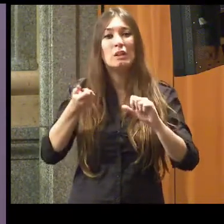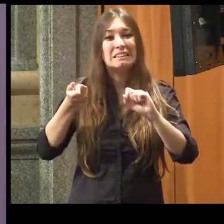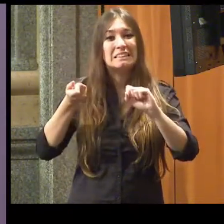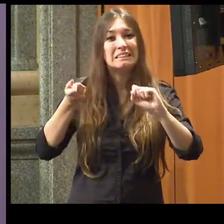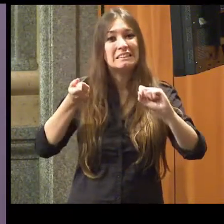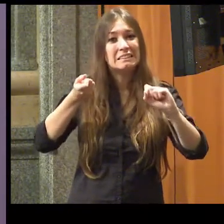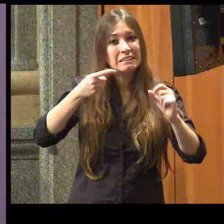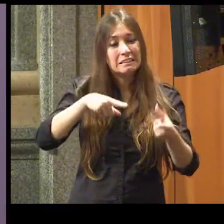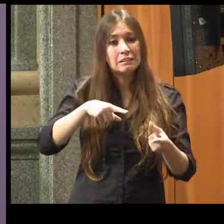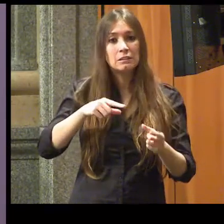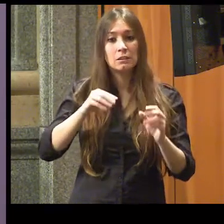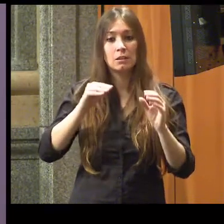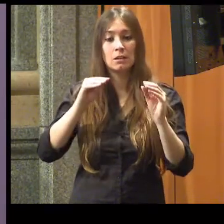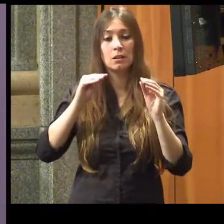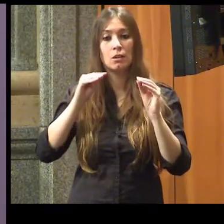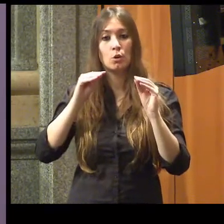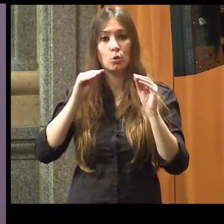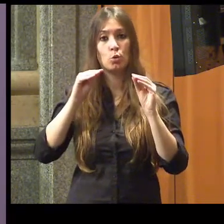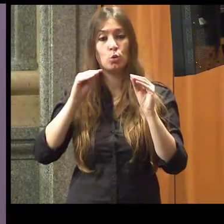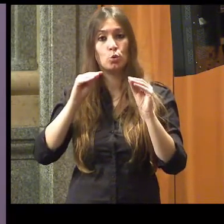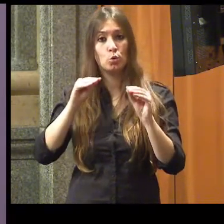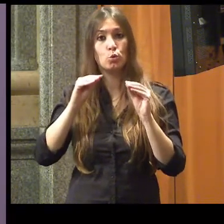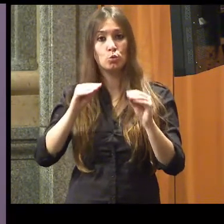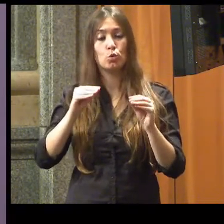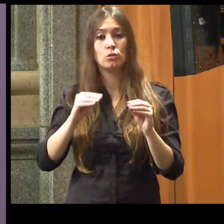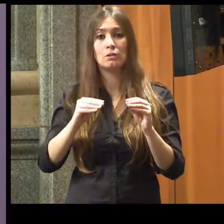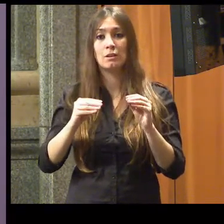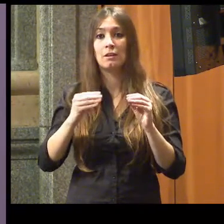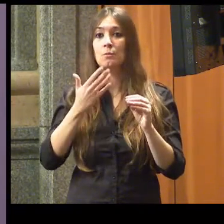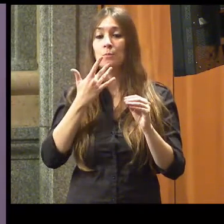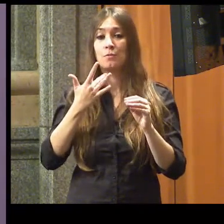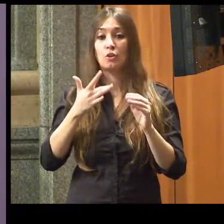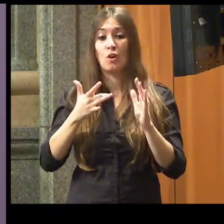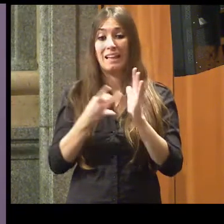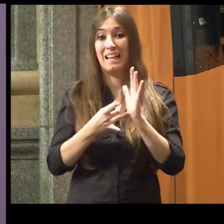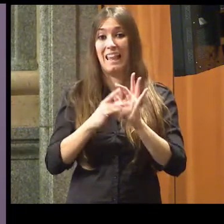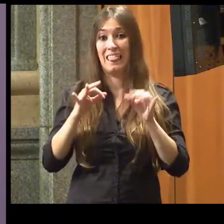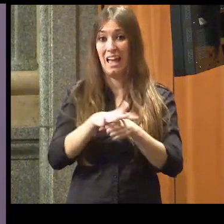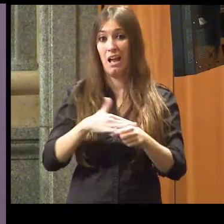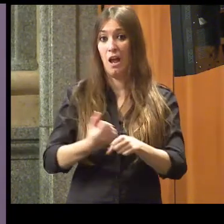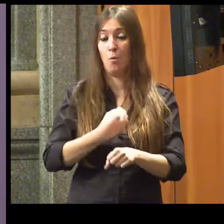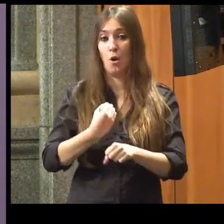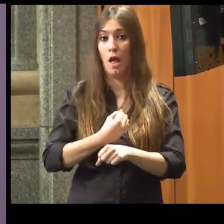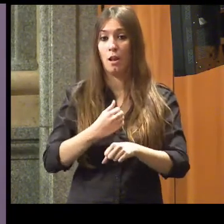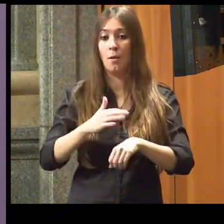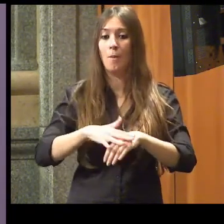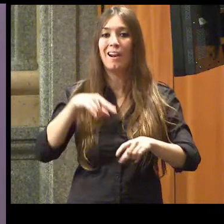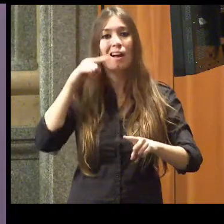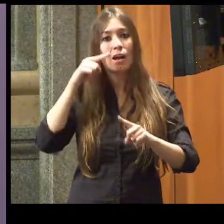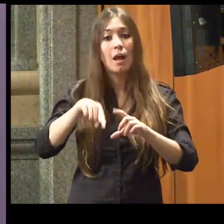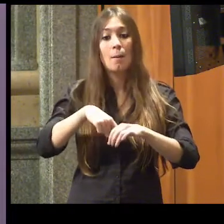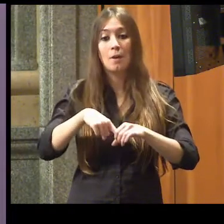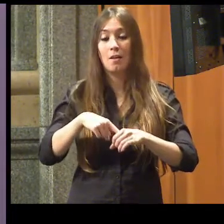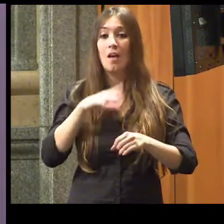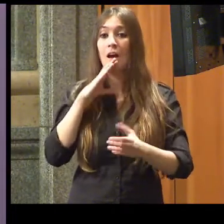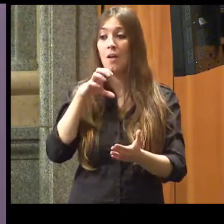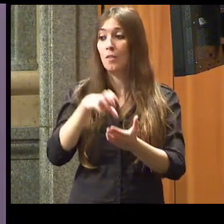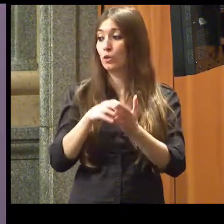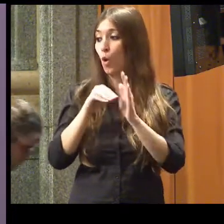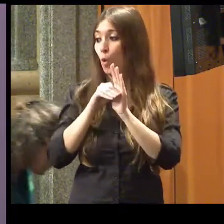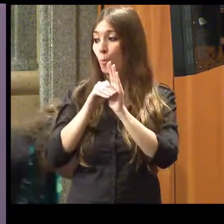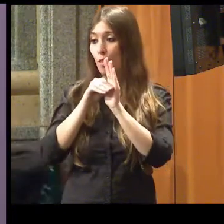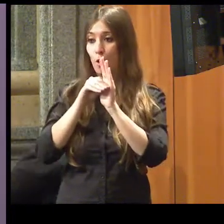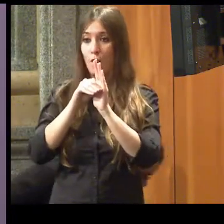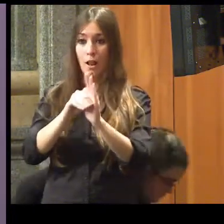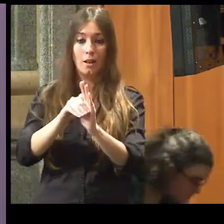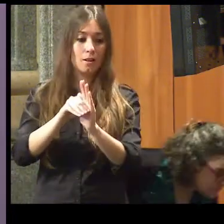al de la excelencia laboral para las plazas de los centros ocupacionales.